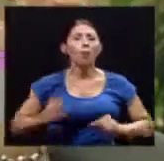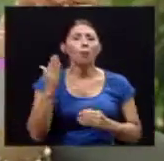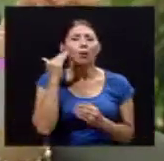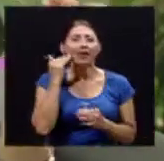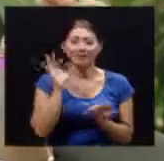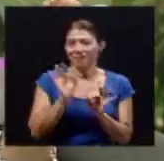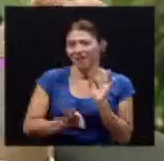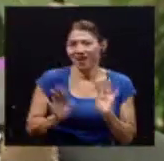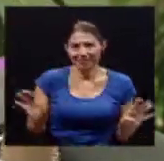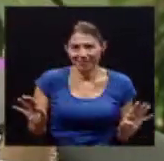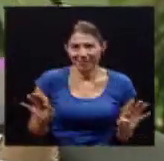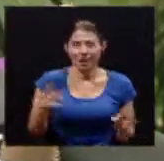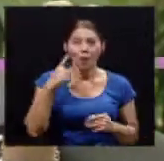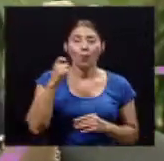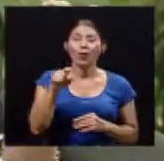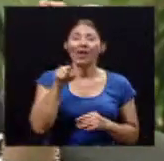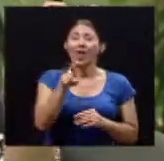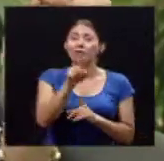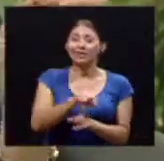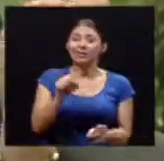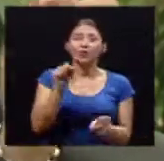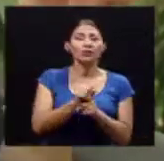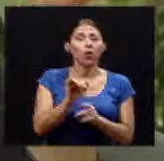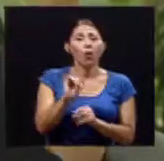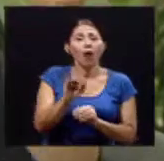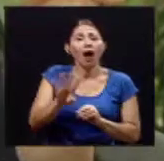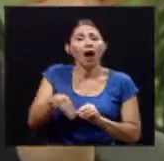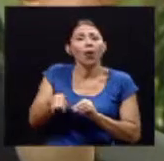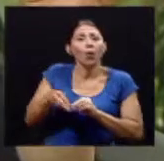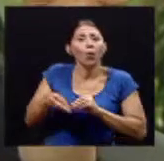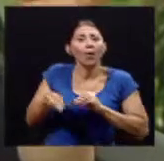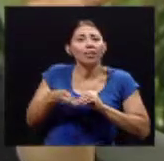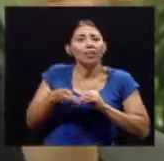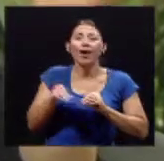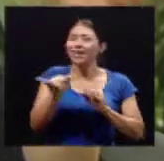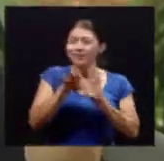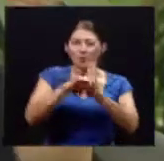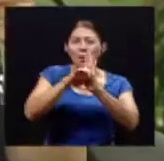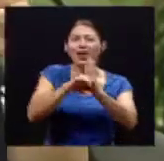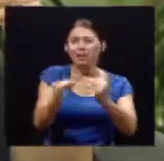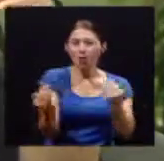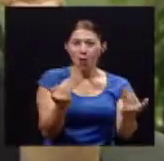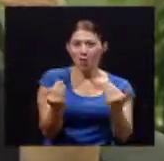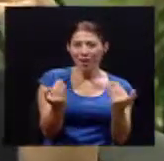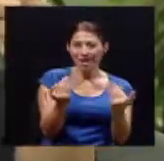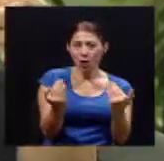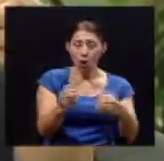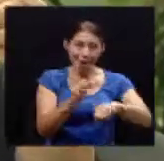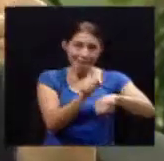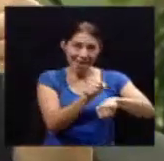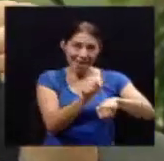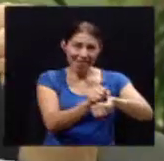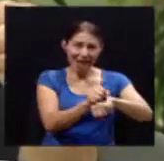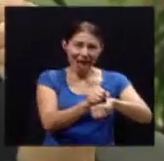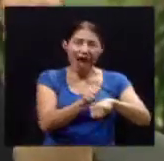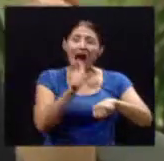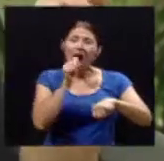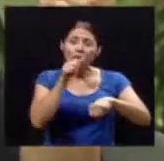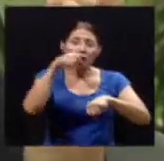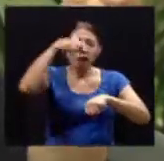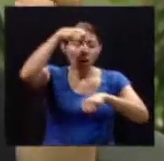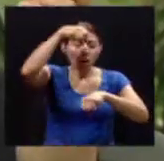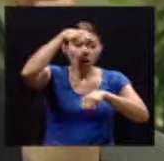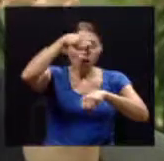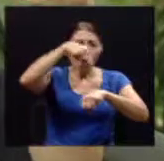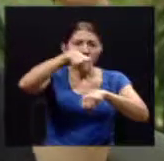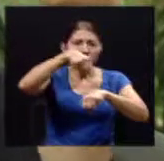hay un trauma acumulativo o sea es como la gota de agua que cae en una piedra algún día se rompe la piedra aunque